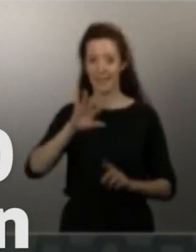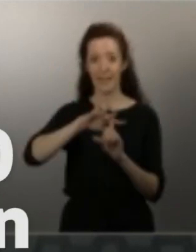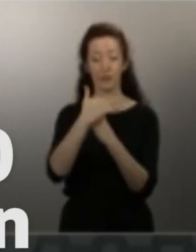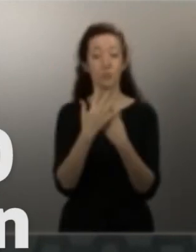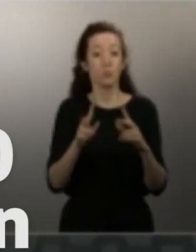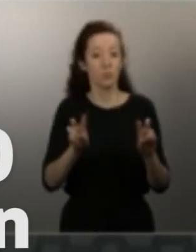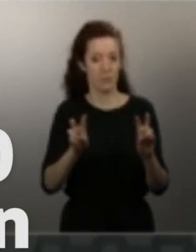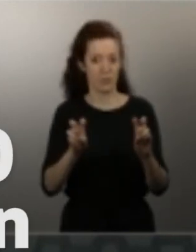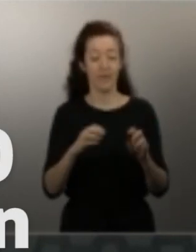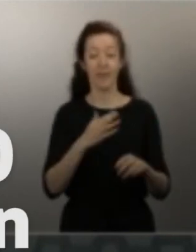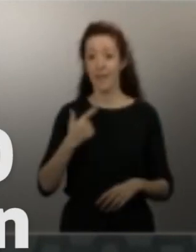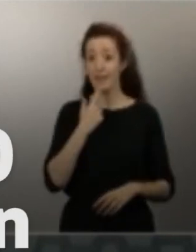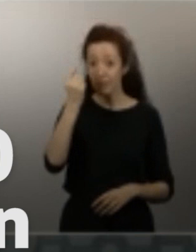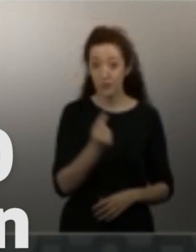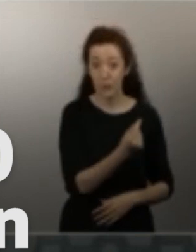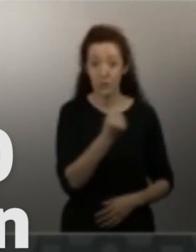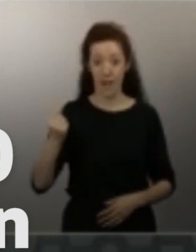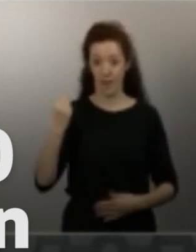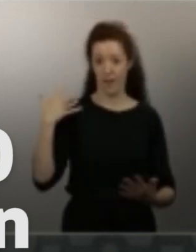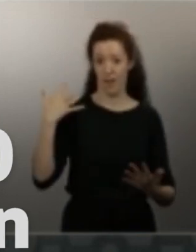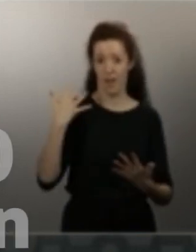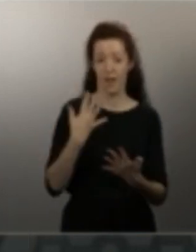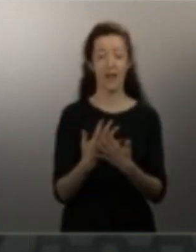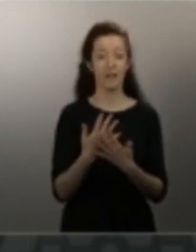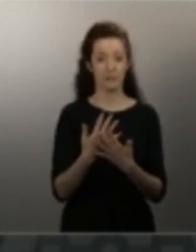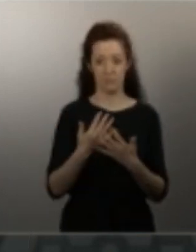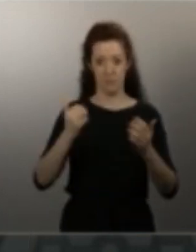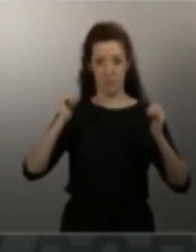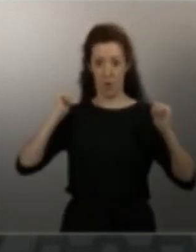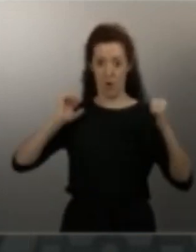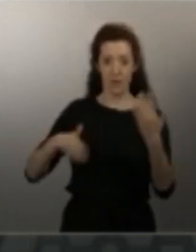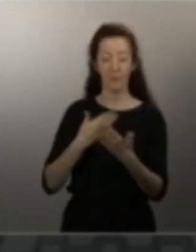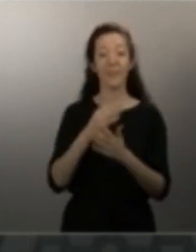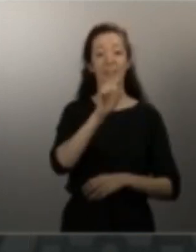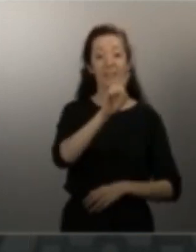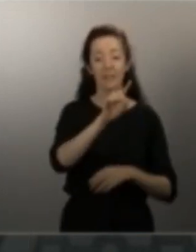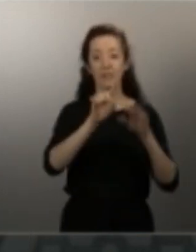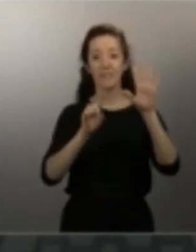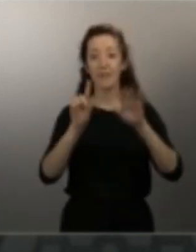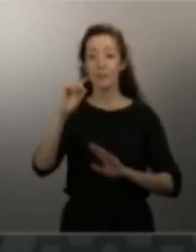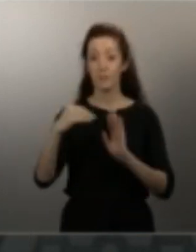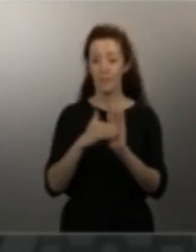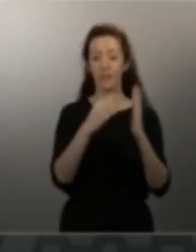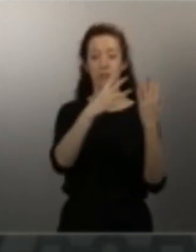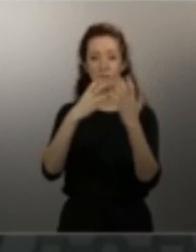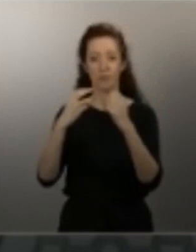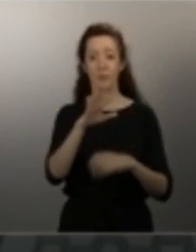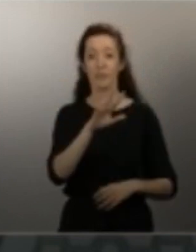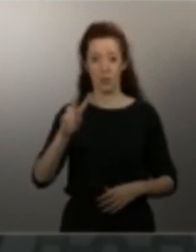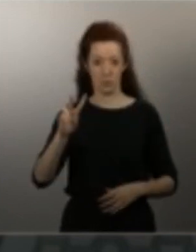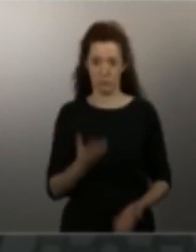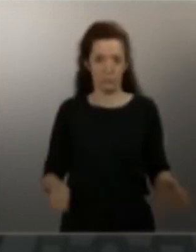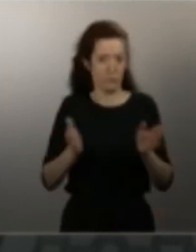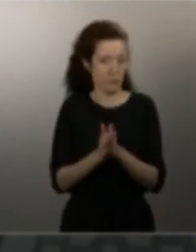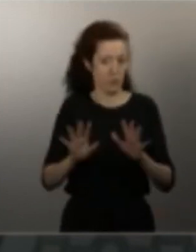lleva a un total acumulado de casos desde el inicio de 161.852. En base a estas